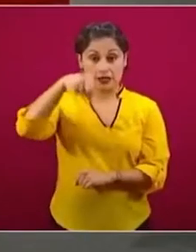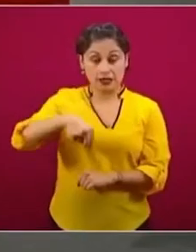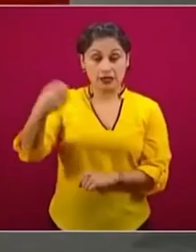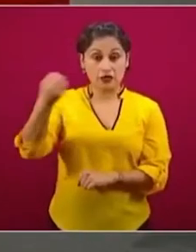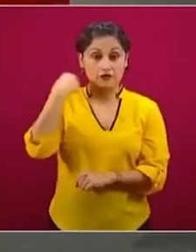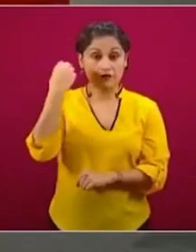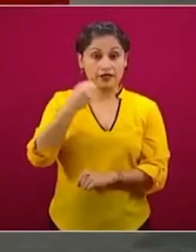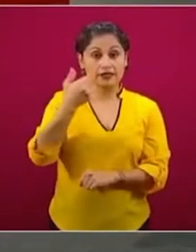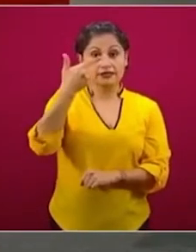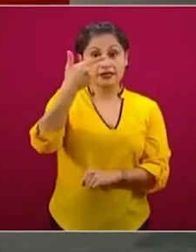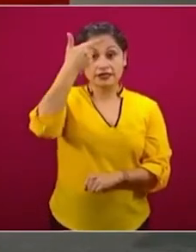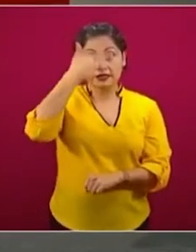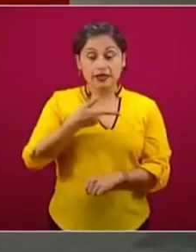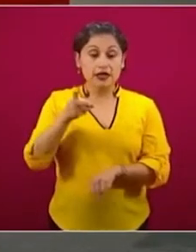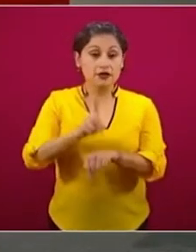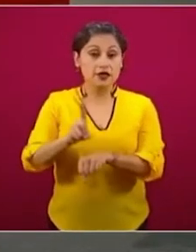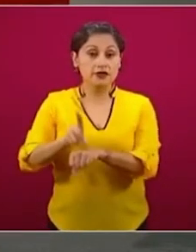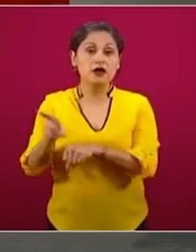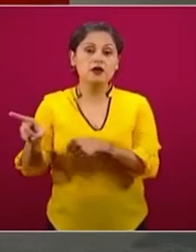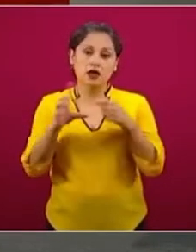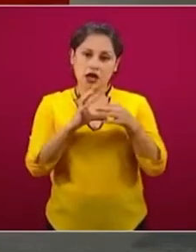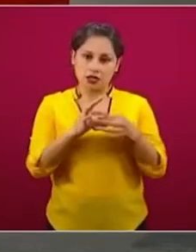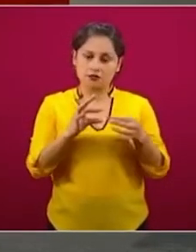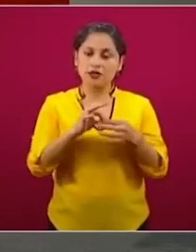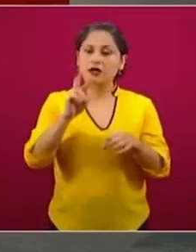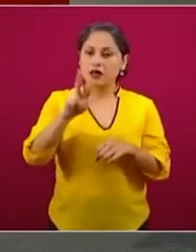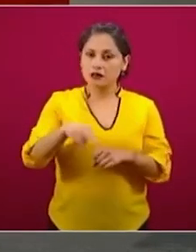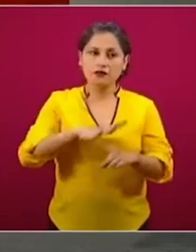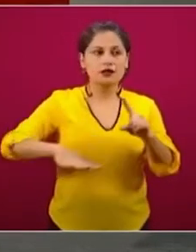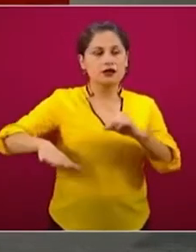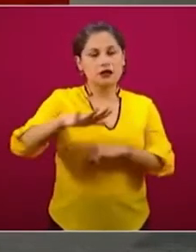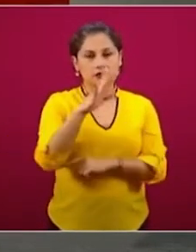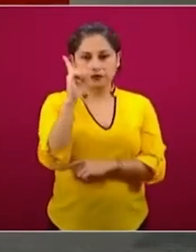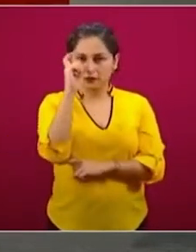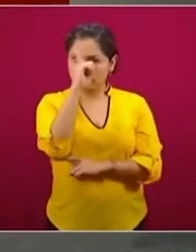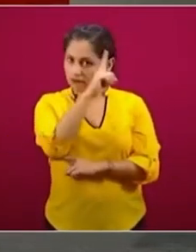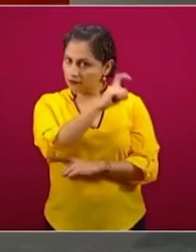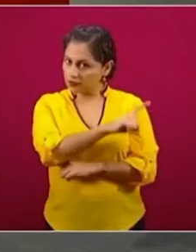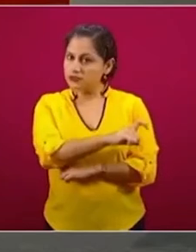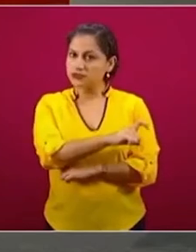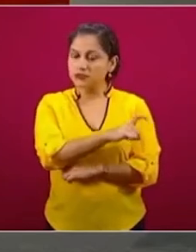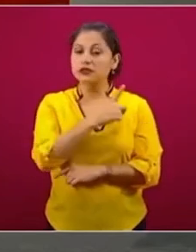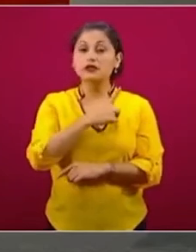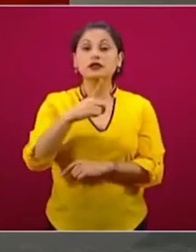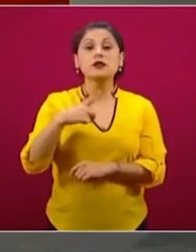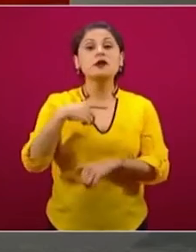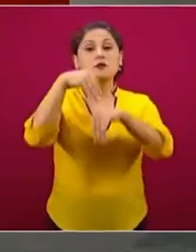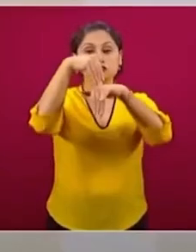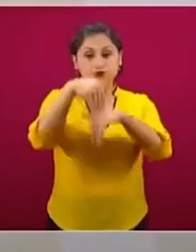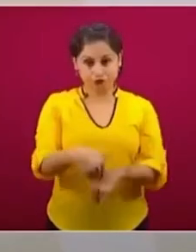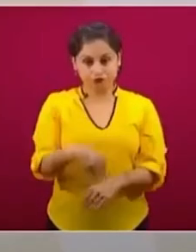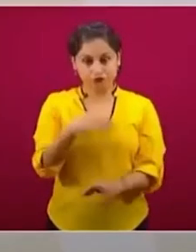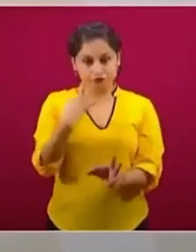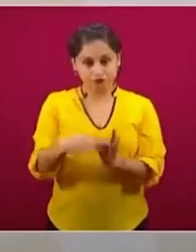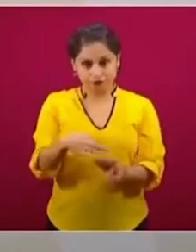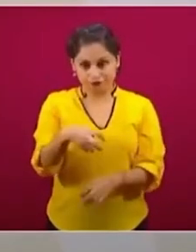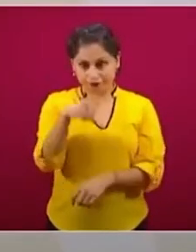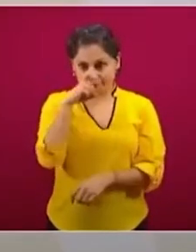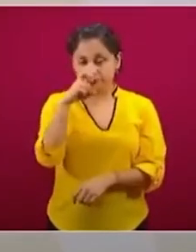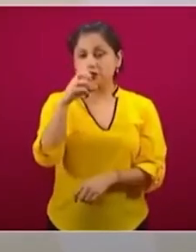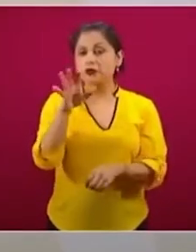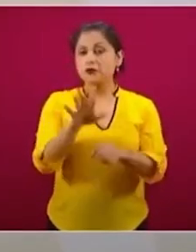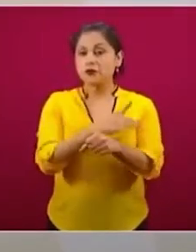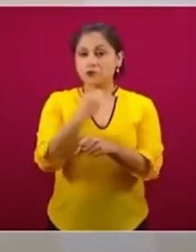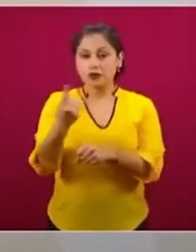Son días realmente complicados para la pandemia, pero al mismo tiempo también son días complicados para los